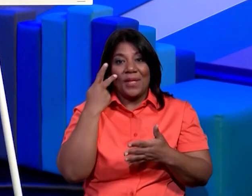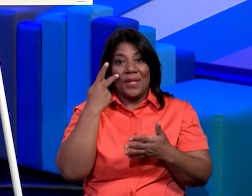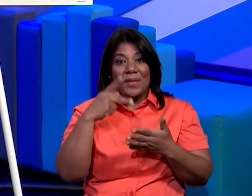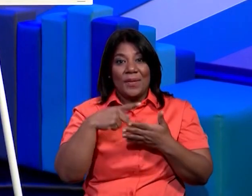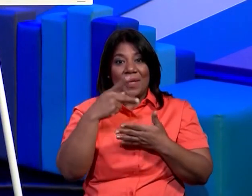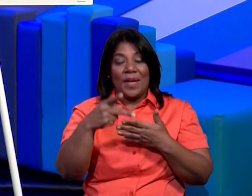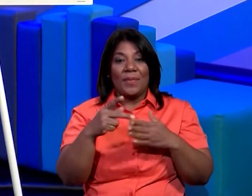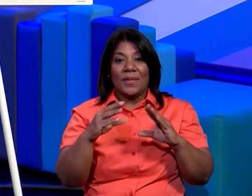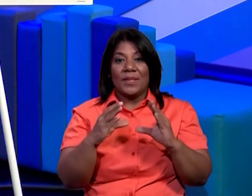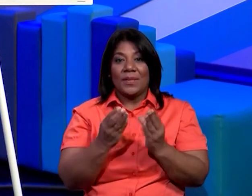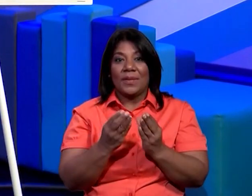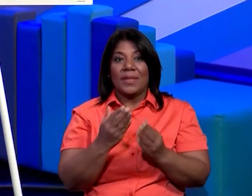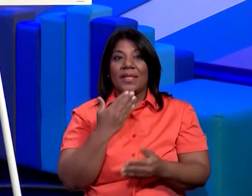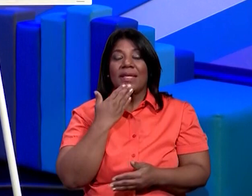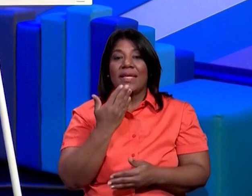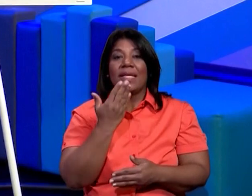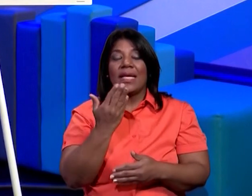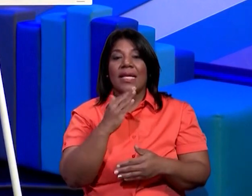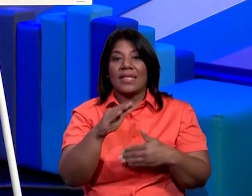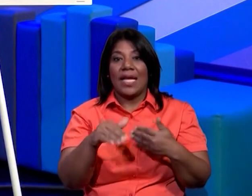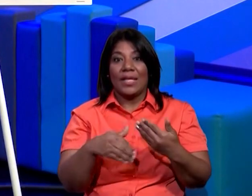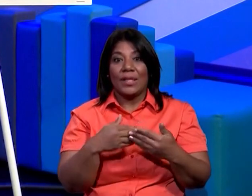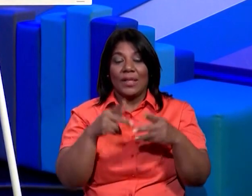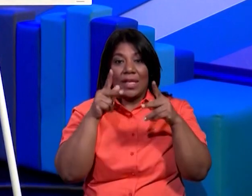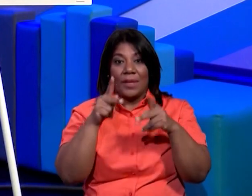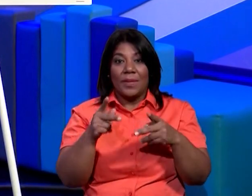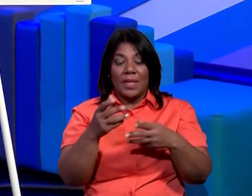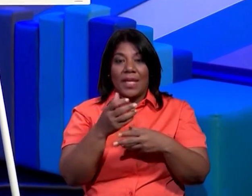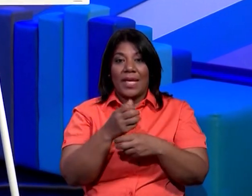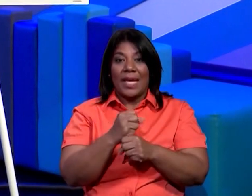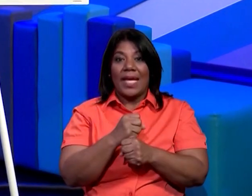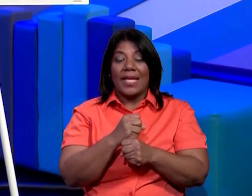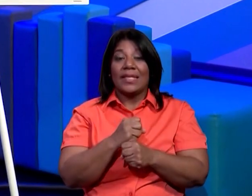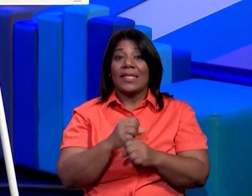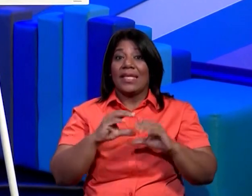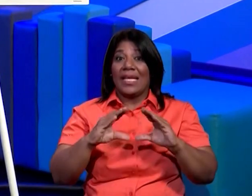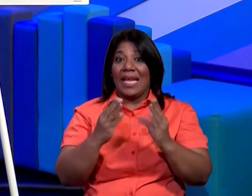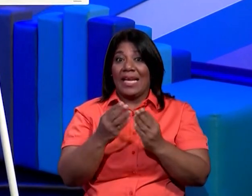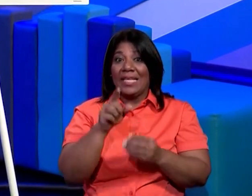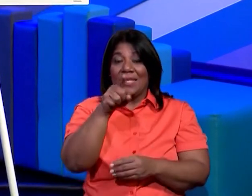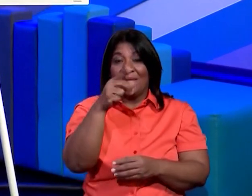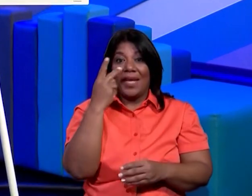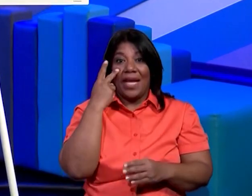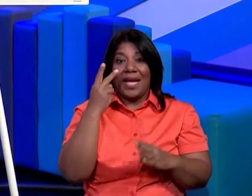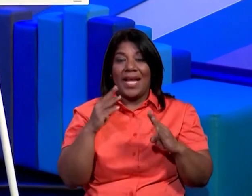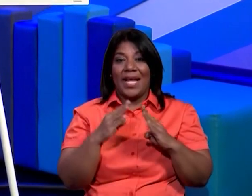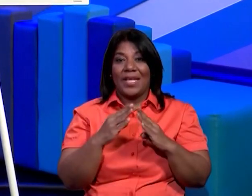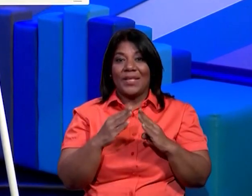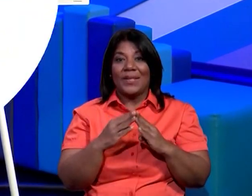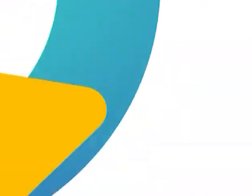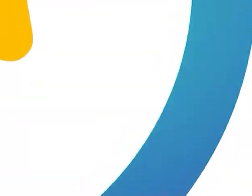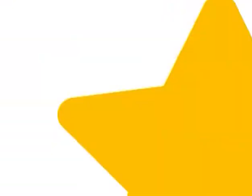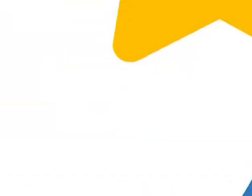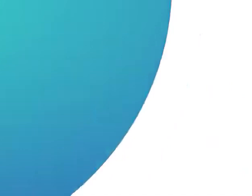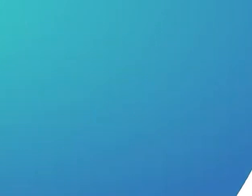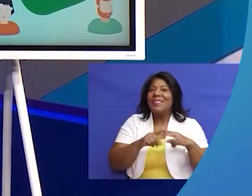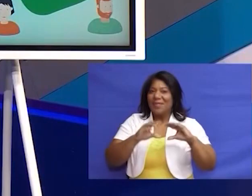en la próxima clase gracias a todas las personas que hacen posible esta clase es cierto así que nos vemos cuídense mucho